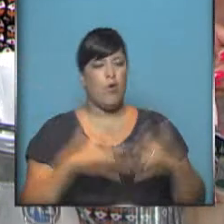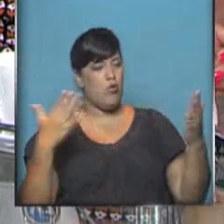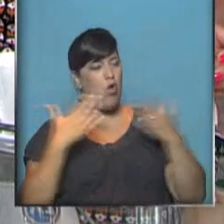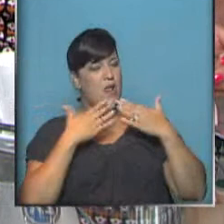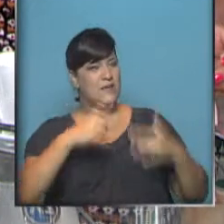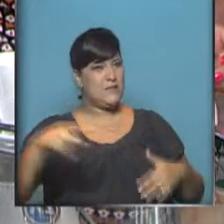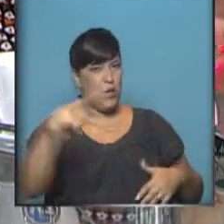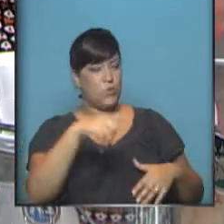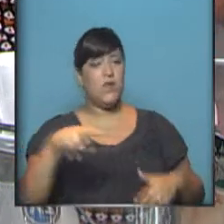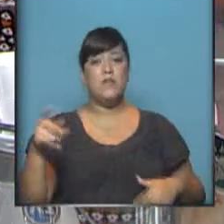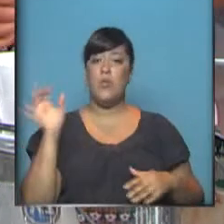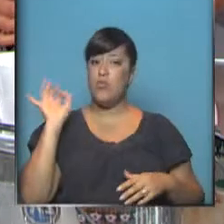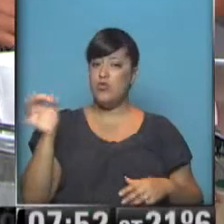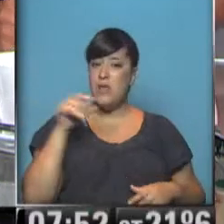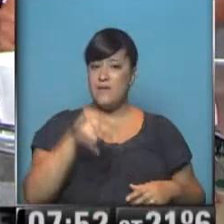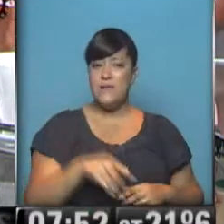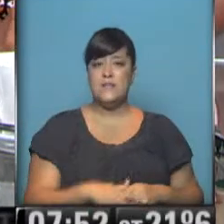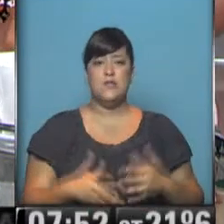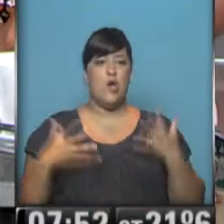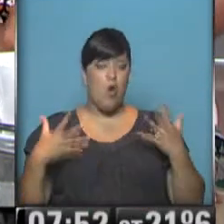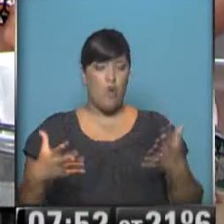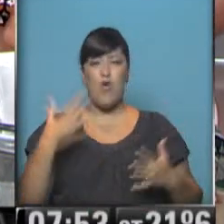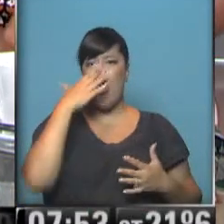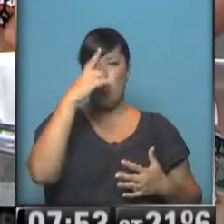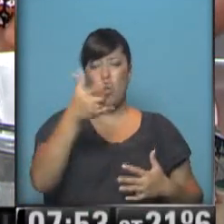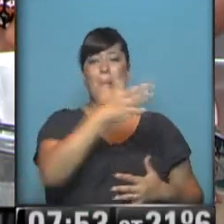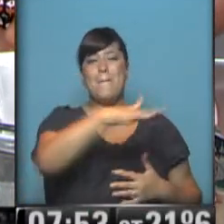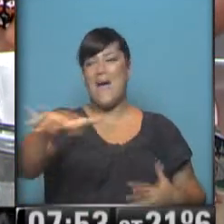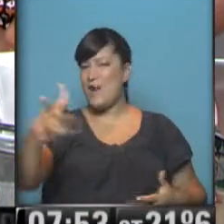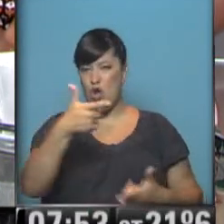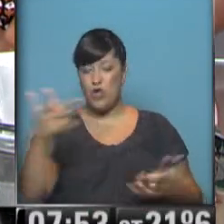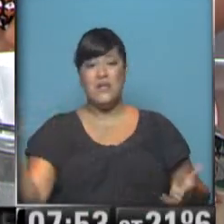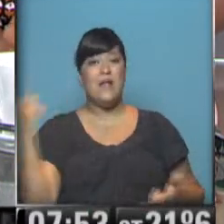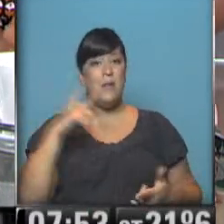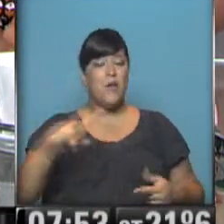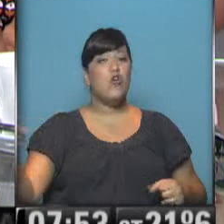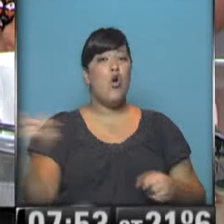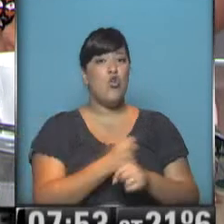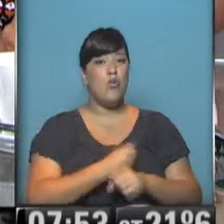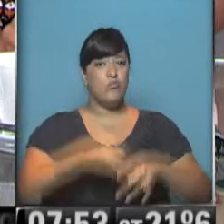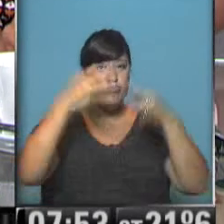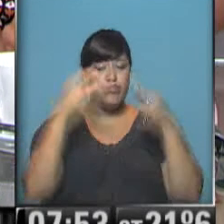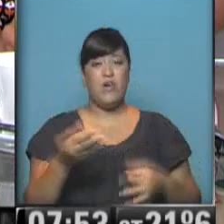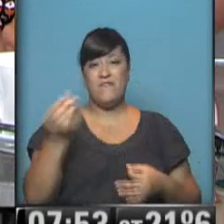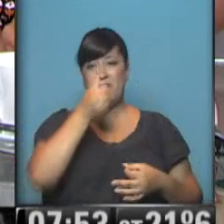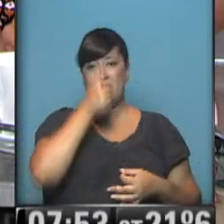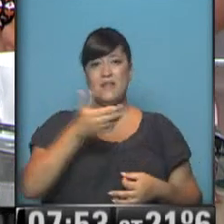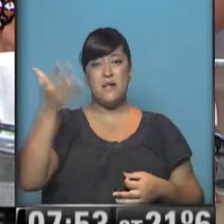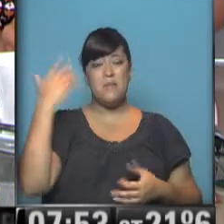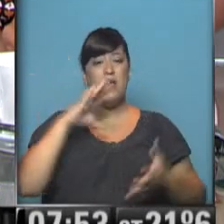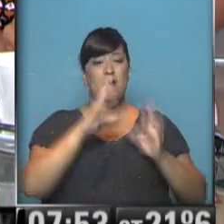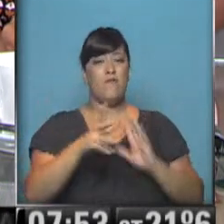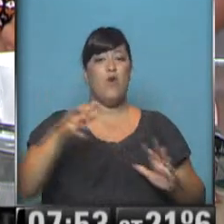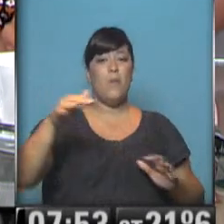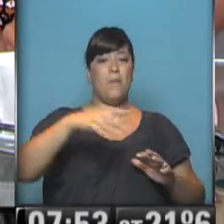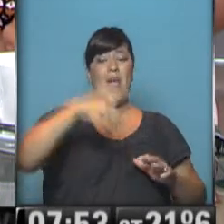gracias a usted. Vos sabés que Lourdes, obviamente, Córdoba no tiene mar, ¿no? Pero afirmaban durante el fin de semana que lo que sucedió es un tsunami que vino del